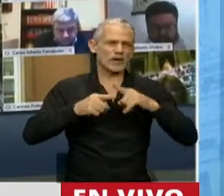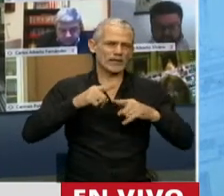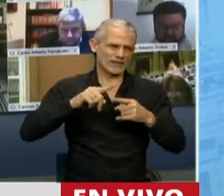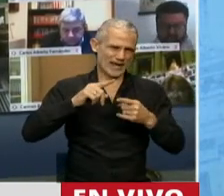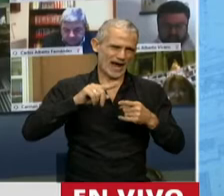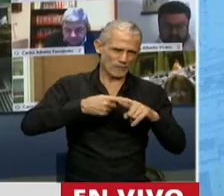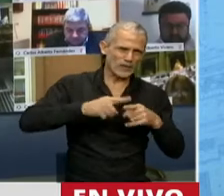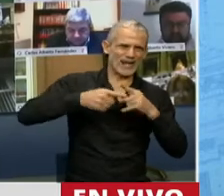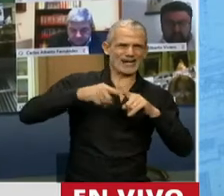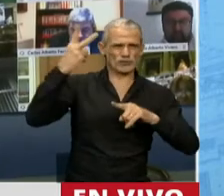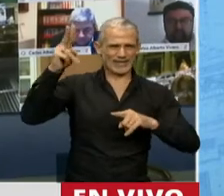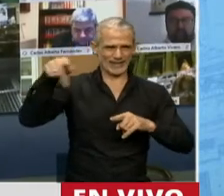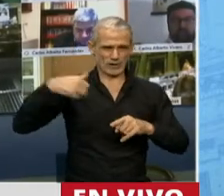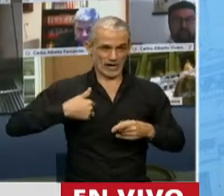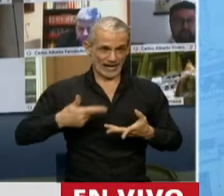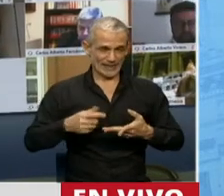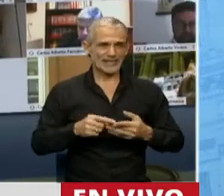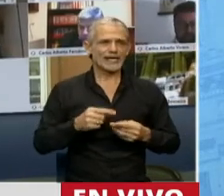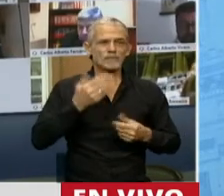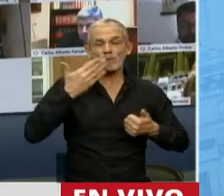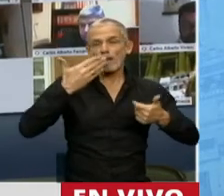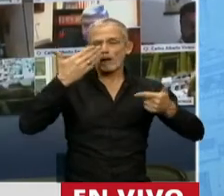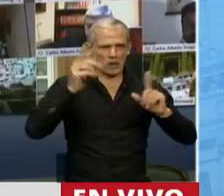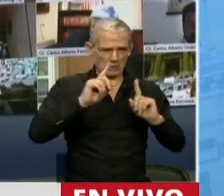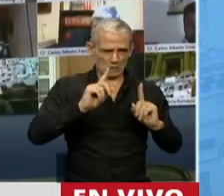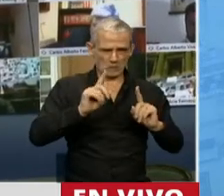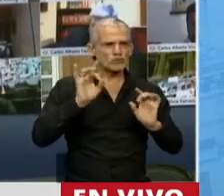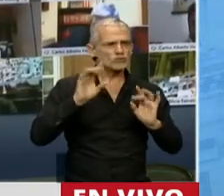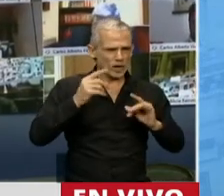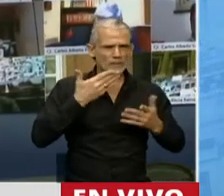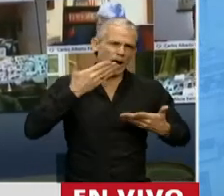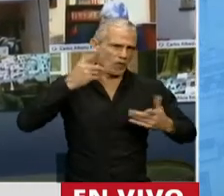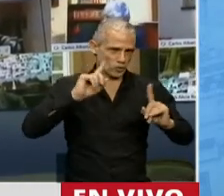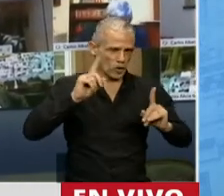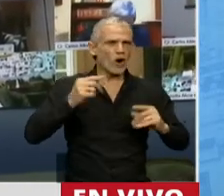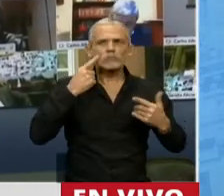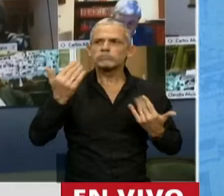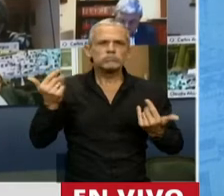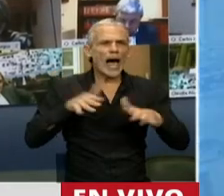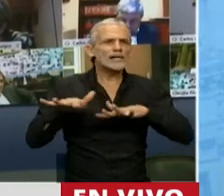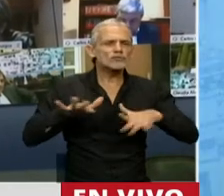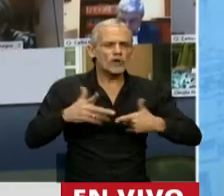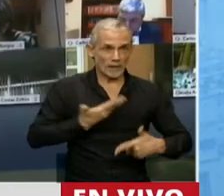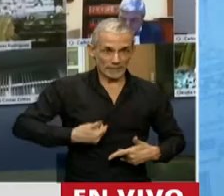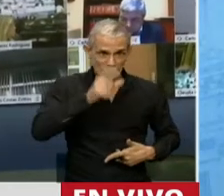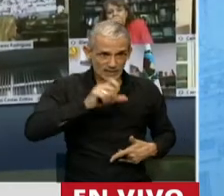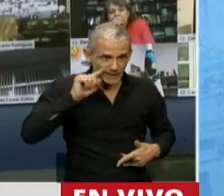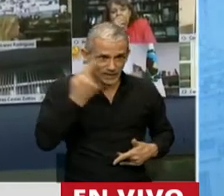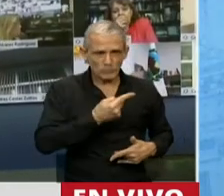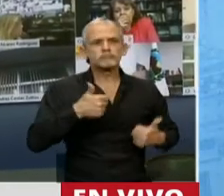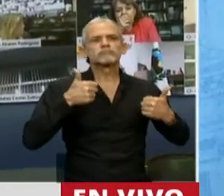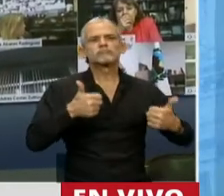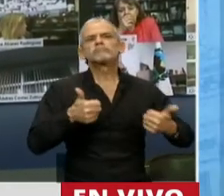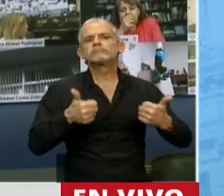Los hechos, las palabras y las acciones del presidente Fernández